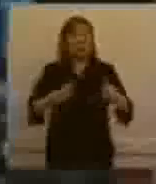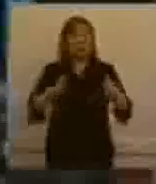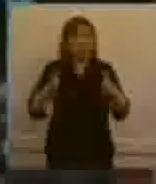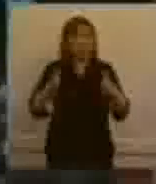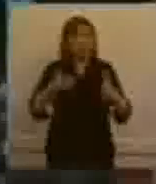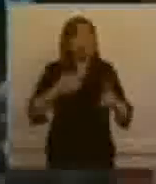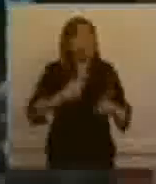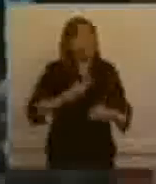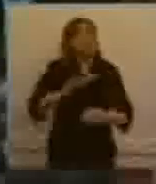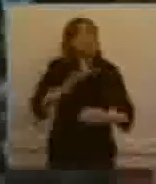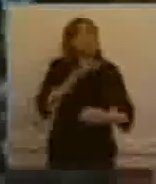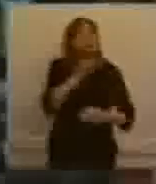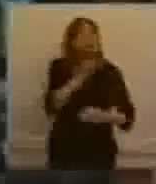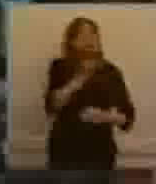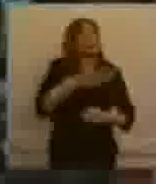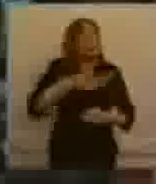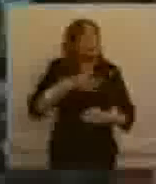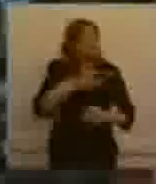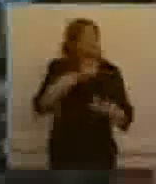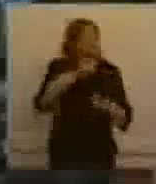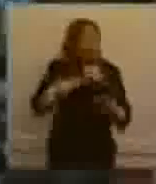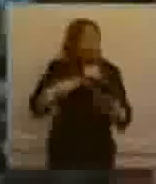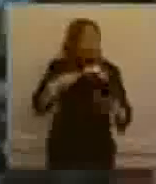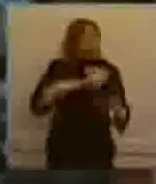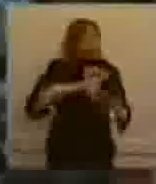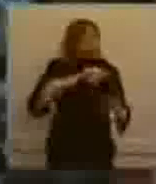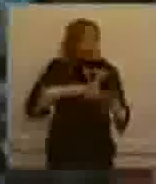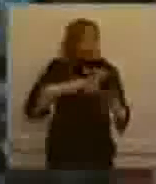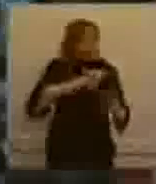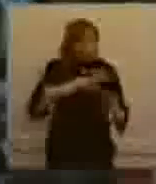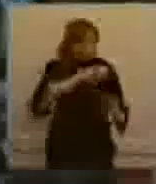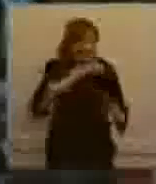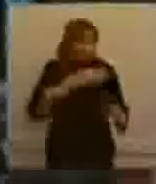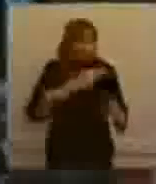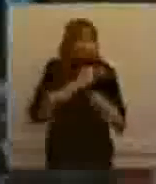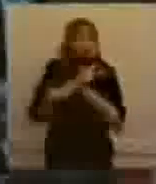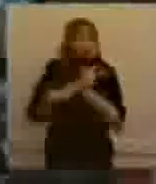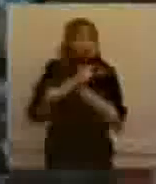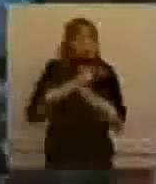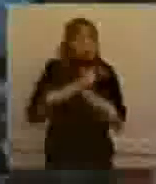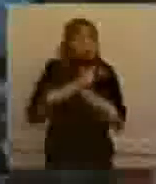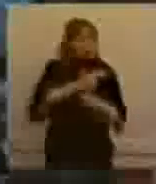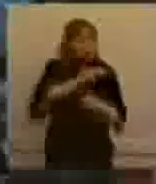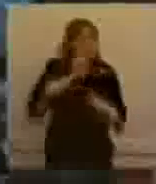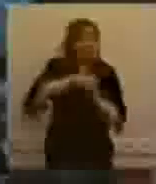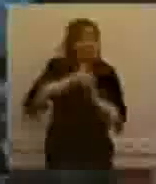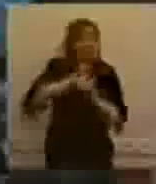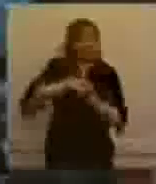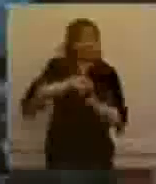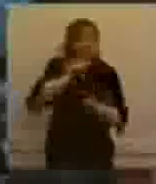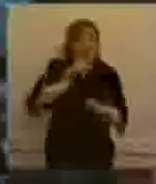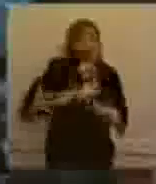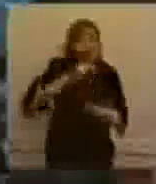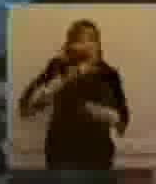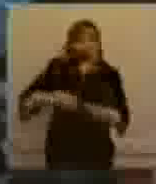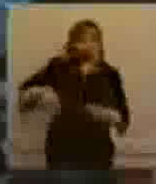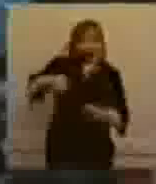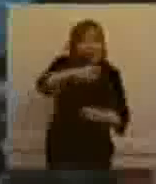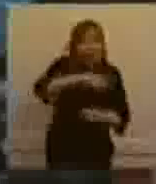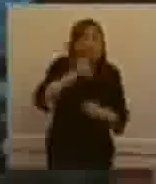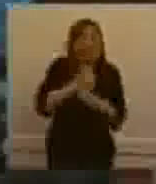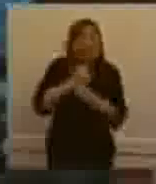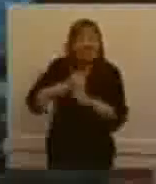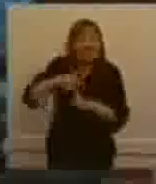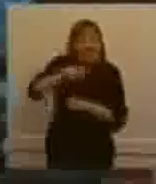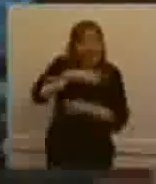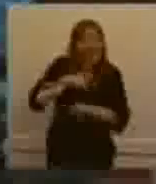puedan, que contraten primero en forma primaria a la gente de toda la zona,